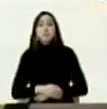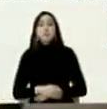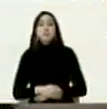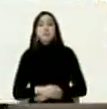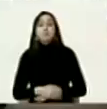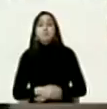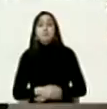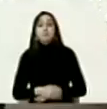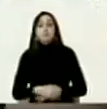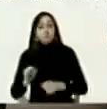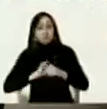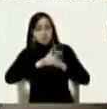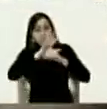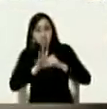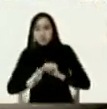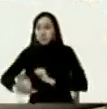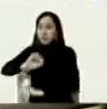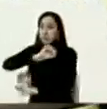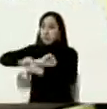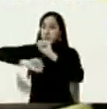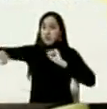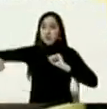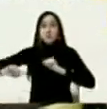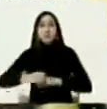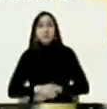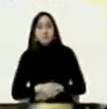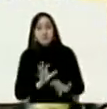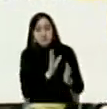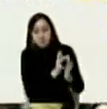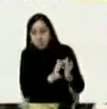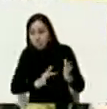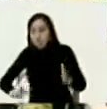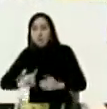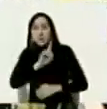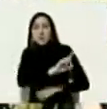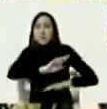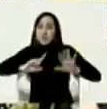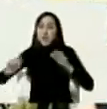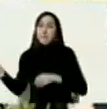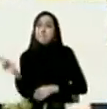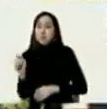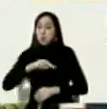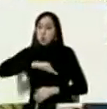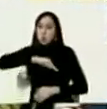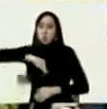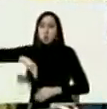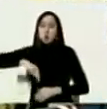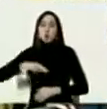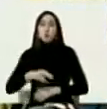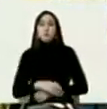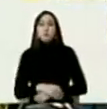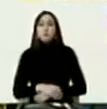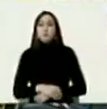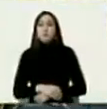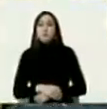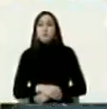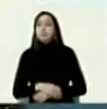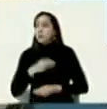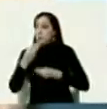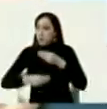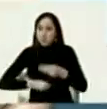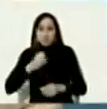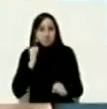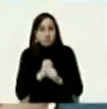contra el COVID durante estos largos 16 meses tenemos que hacer magia malabarismo